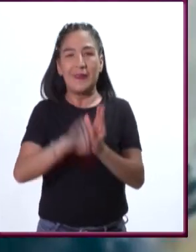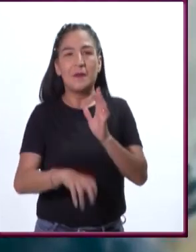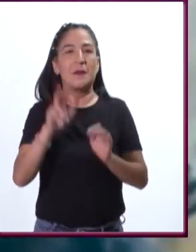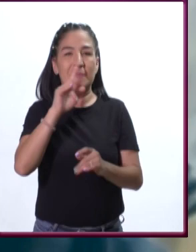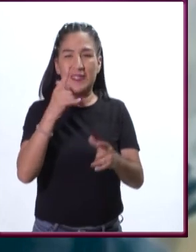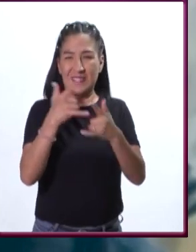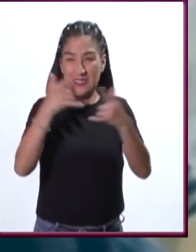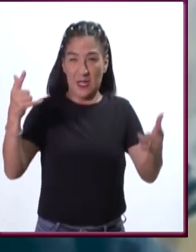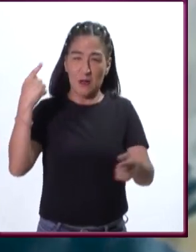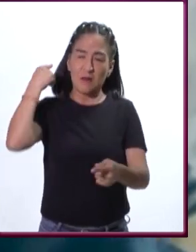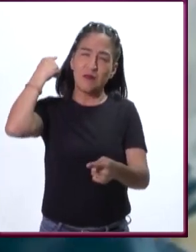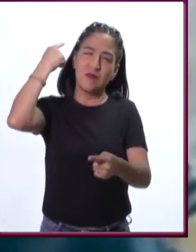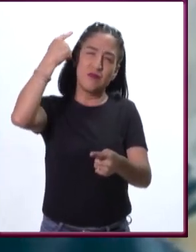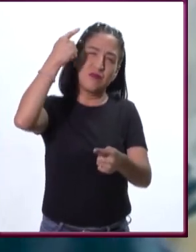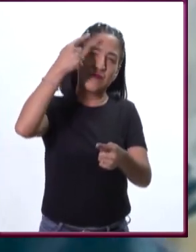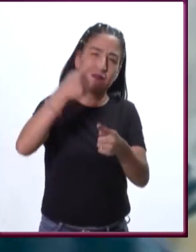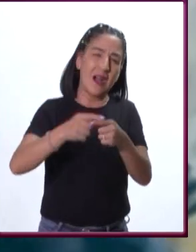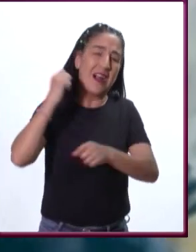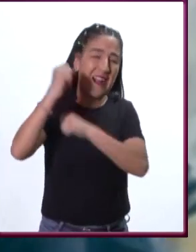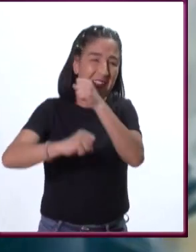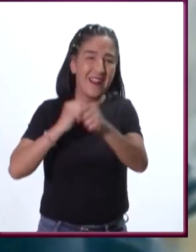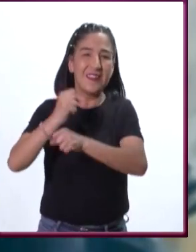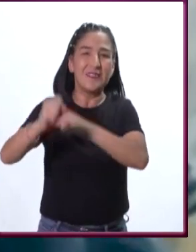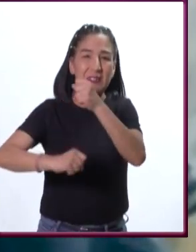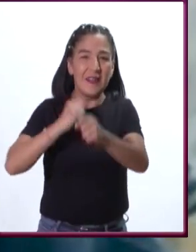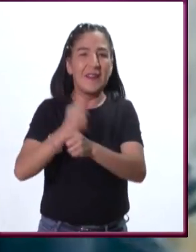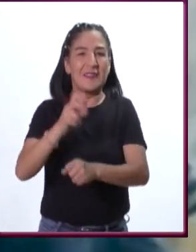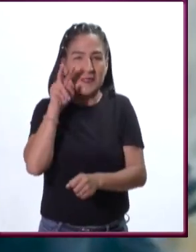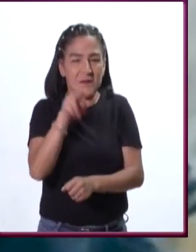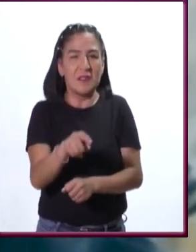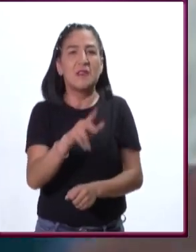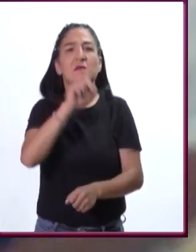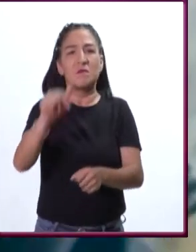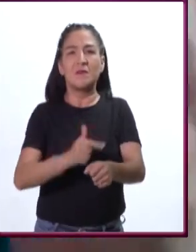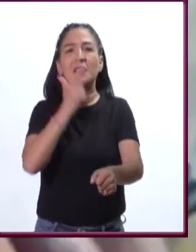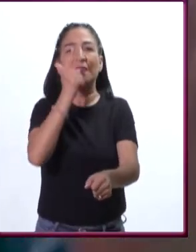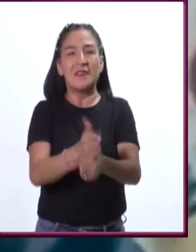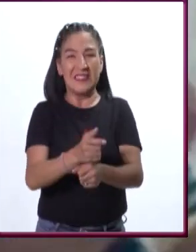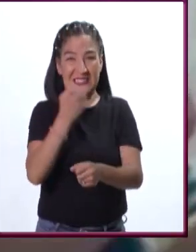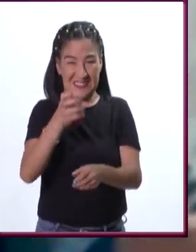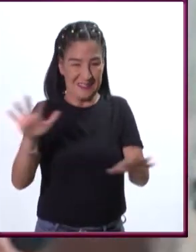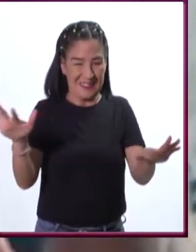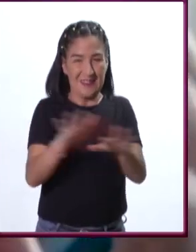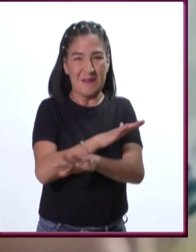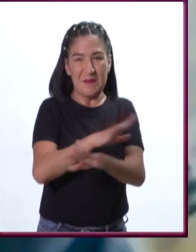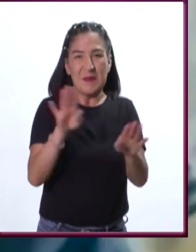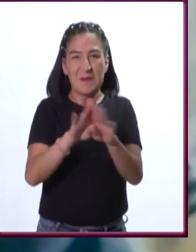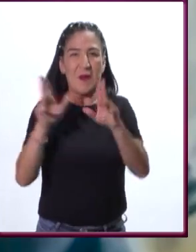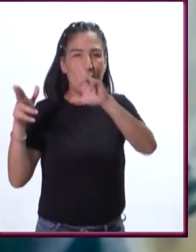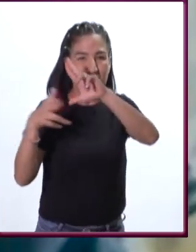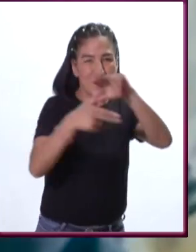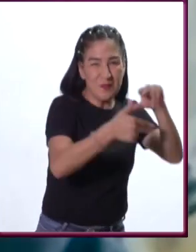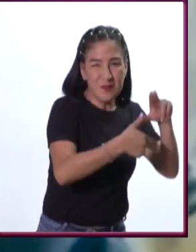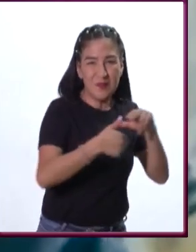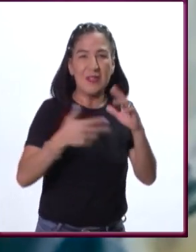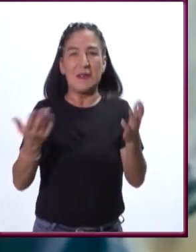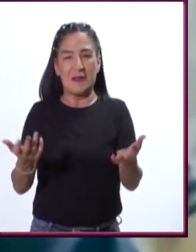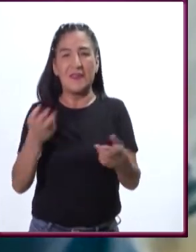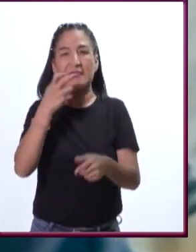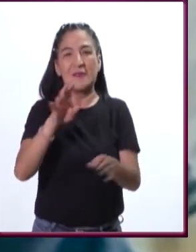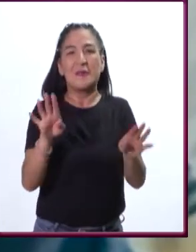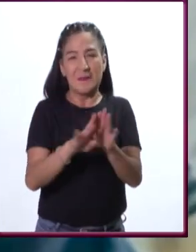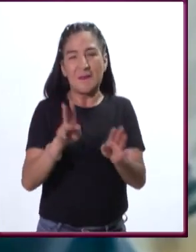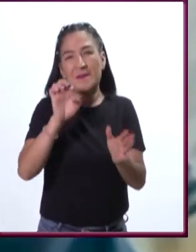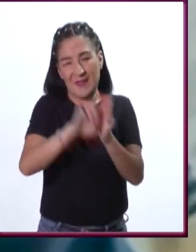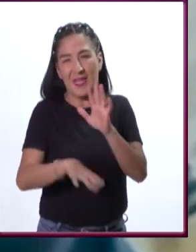historia a lo largo de muchos, muchos años, pues vamos a dar cuenta de que estos cambios que se dan alrededor de una